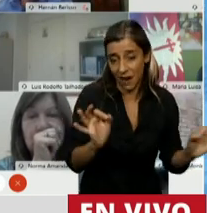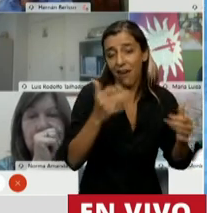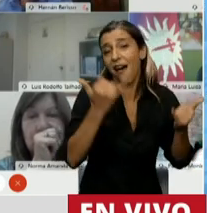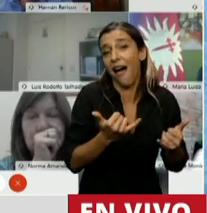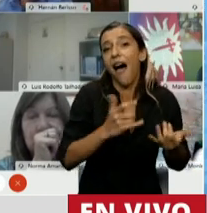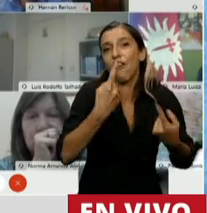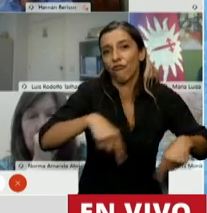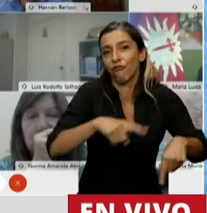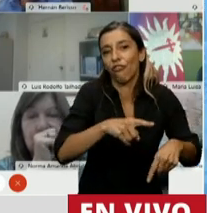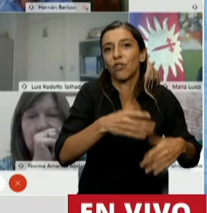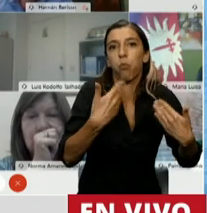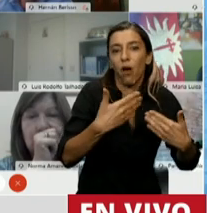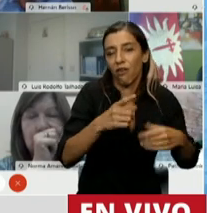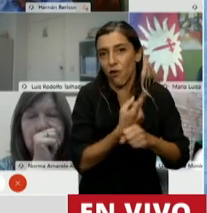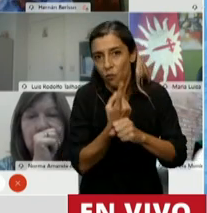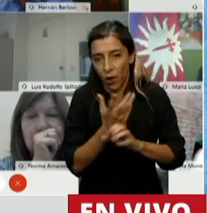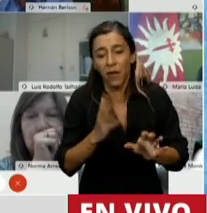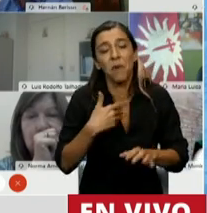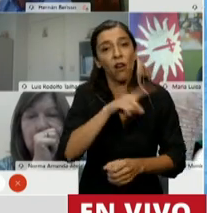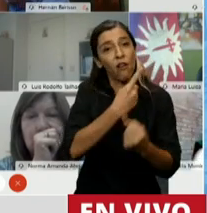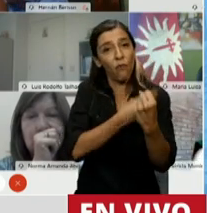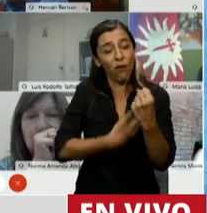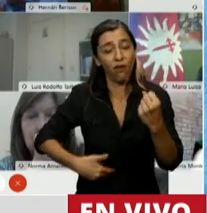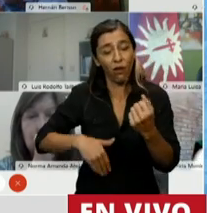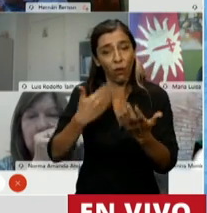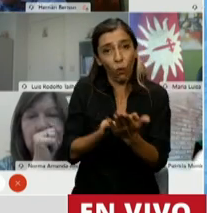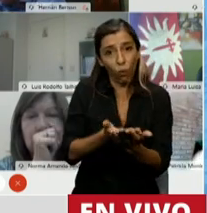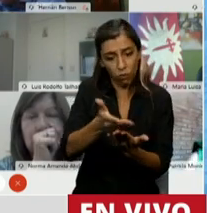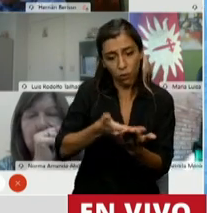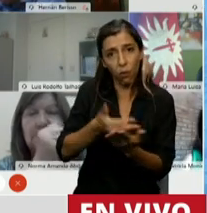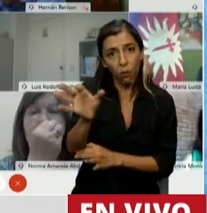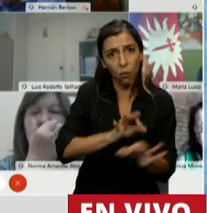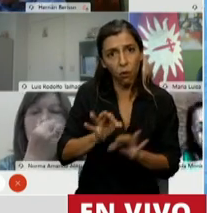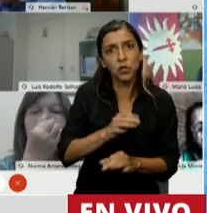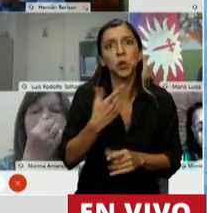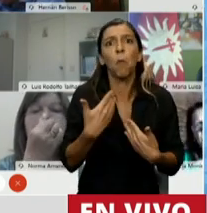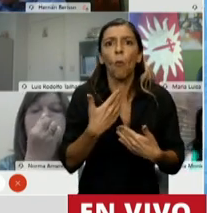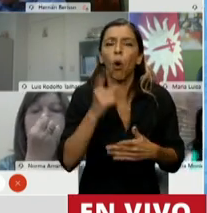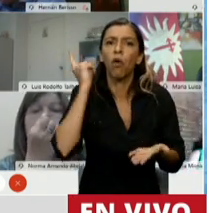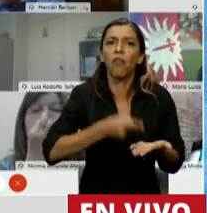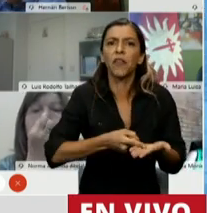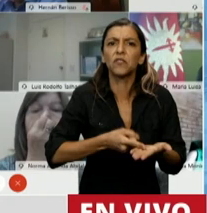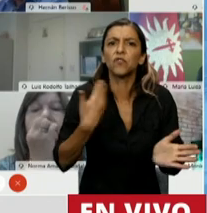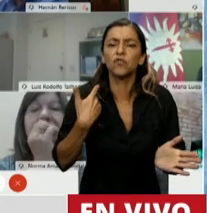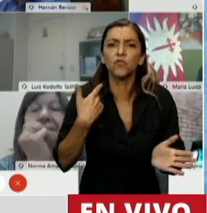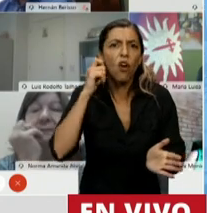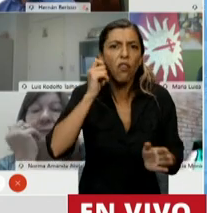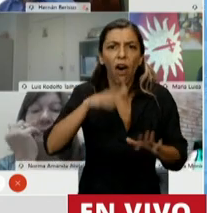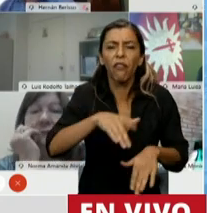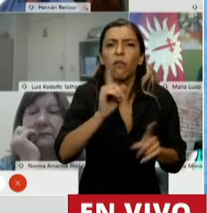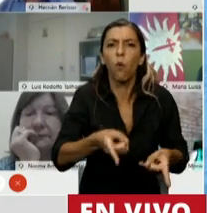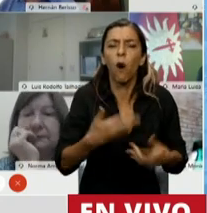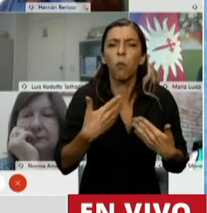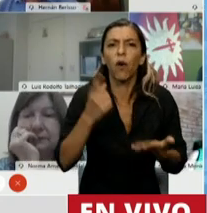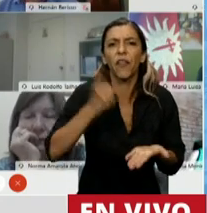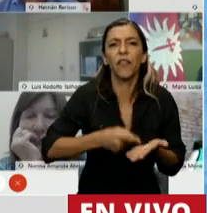que inoportunamente ha enviado el Ejecutivo, puede decidir per se interrumpir el embarazo sin otro motivo que